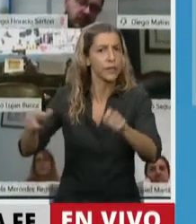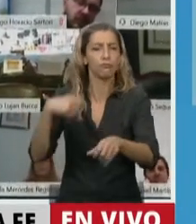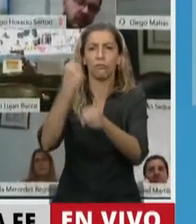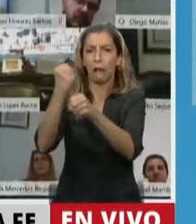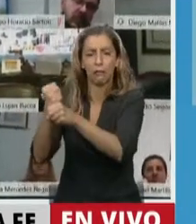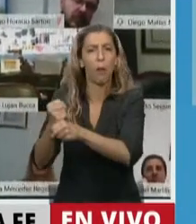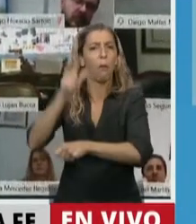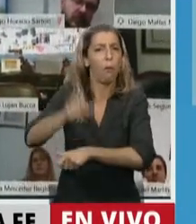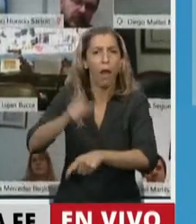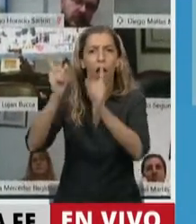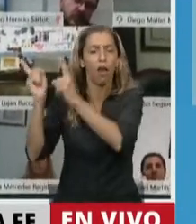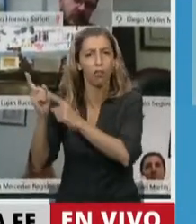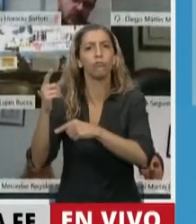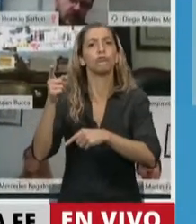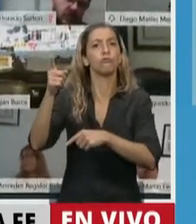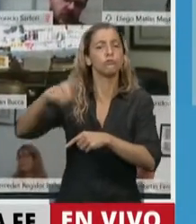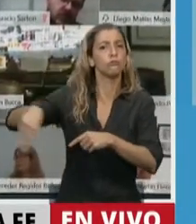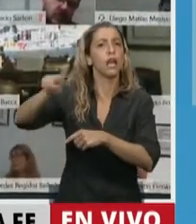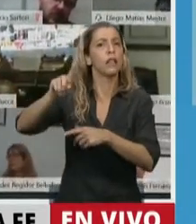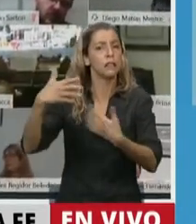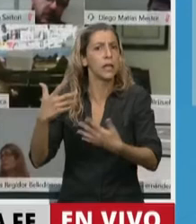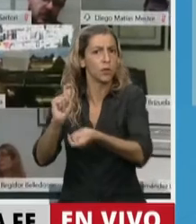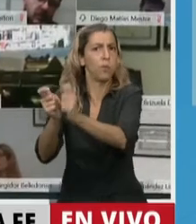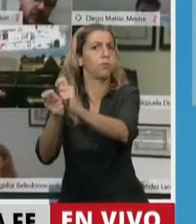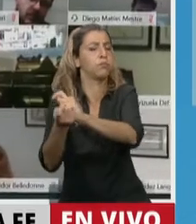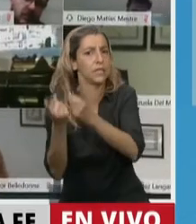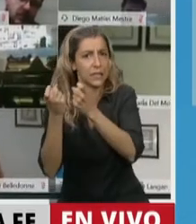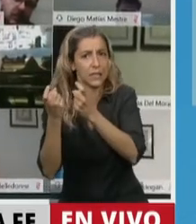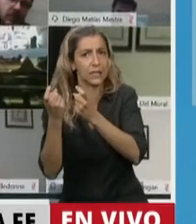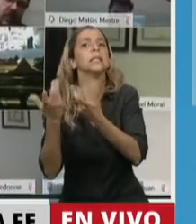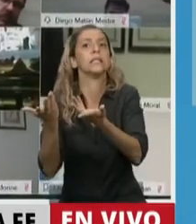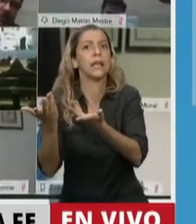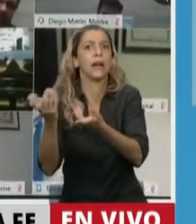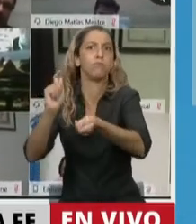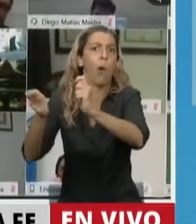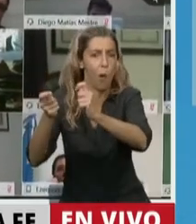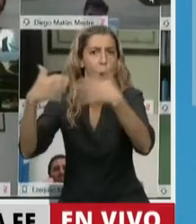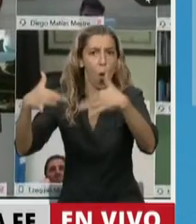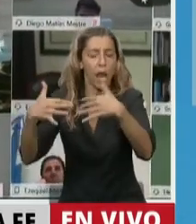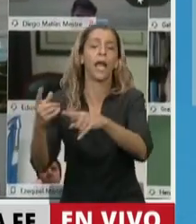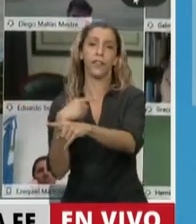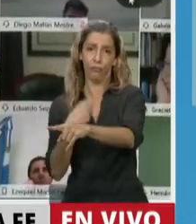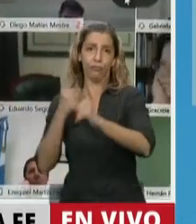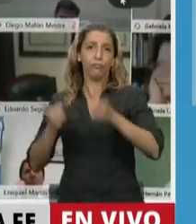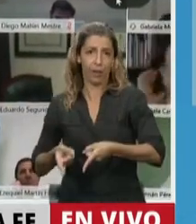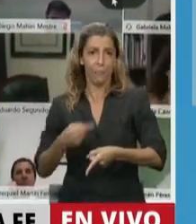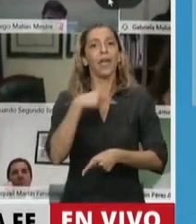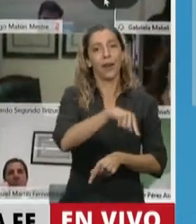pandemia nos hubiera ganado a todos. Es hora que reivindiquemos la política y al ciudadano de a pie. Muchas gracias, presidente.